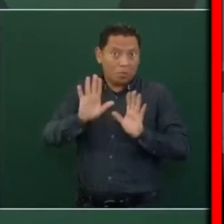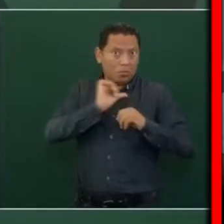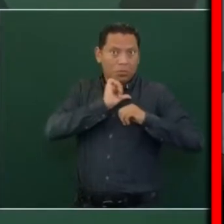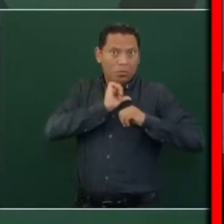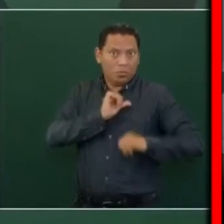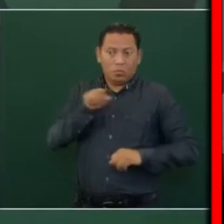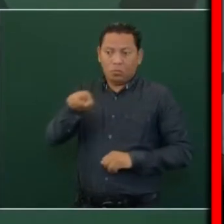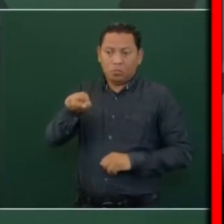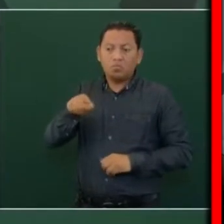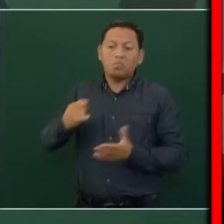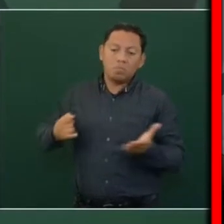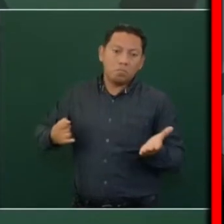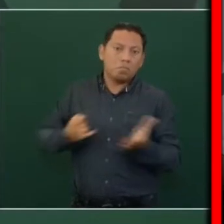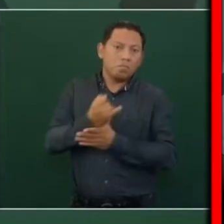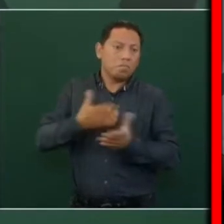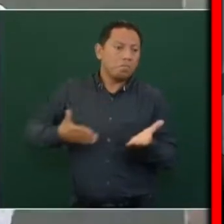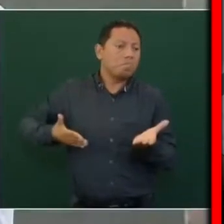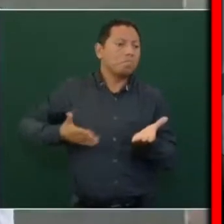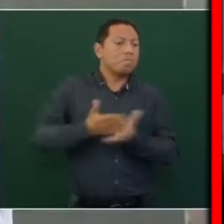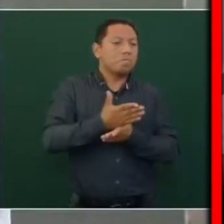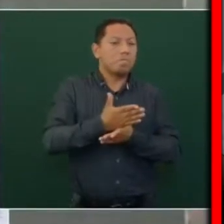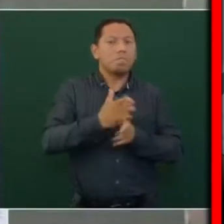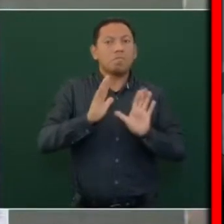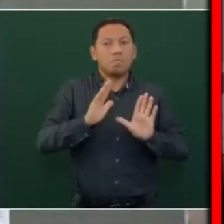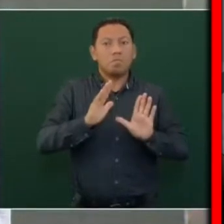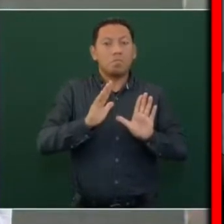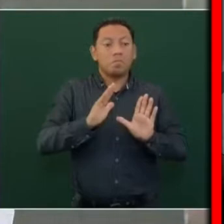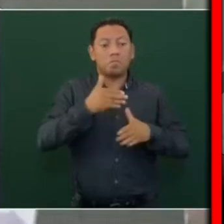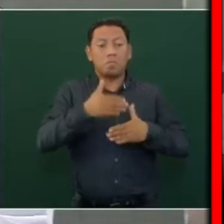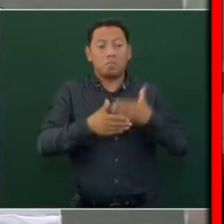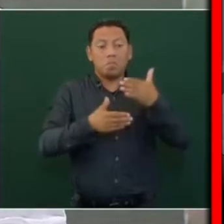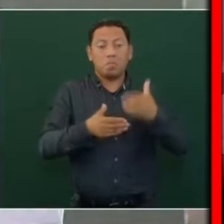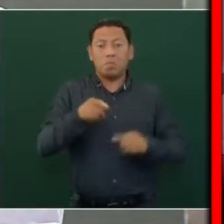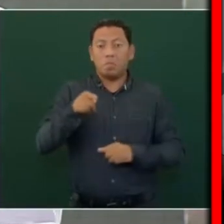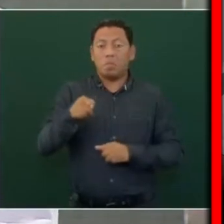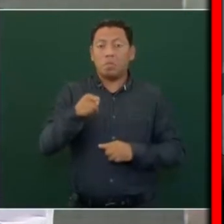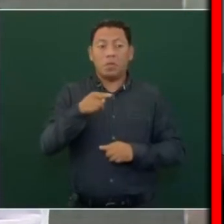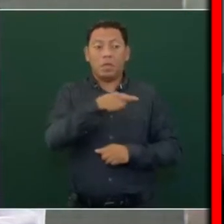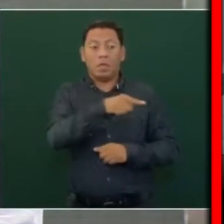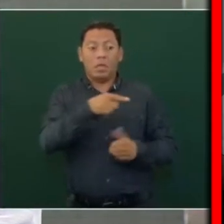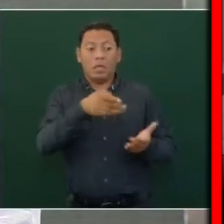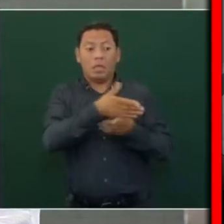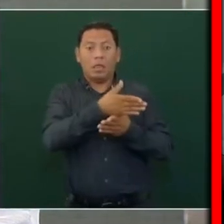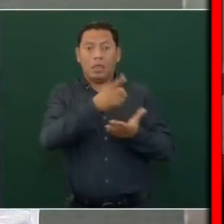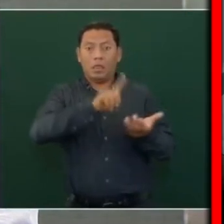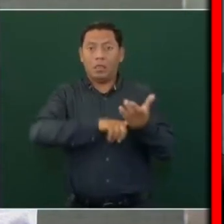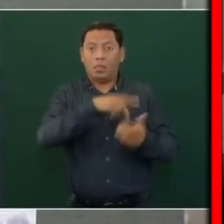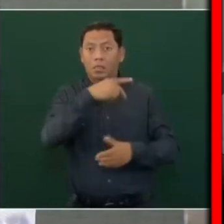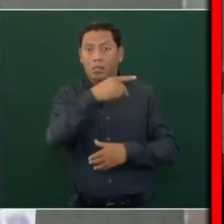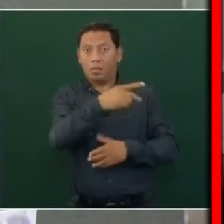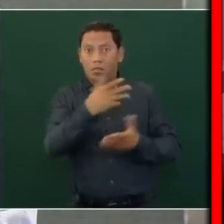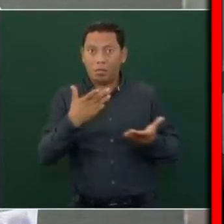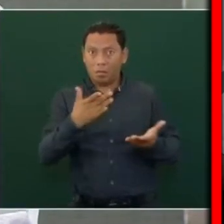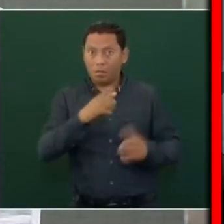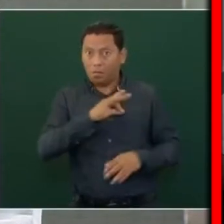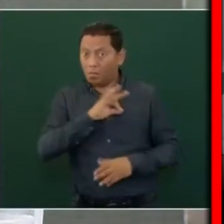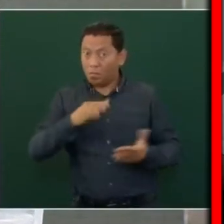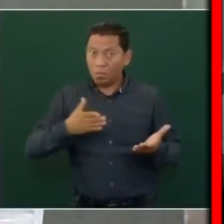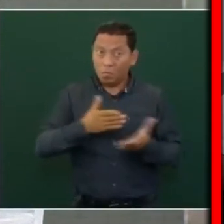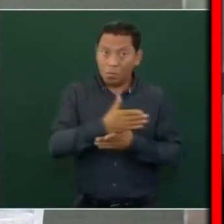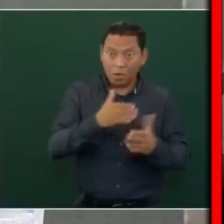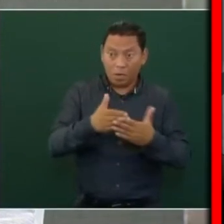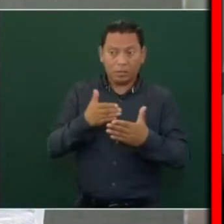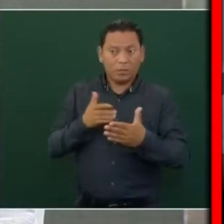en los procesos internos de otro. Dirían seguramente